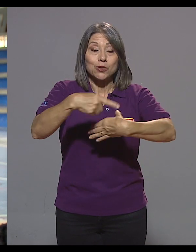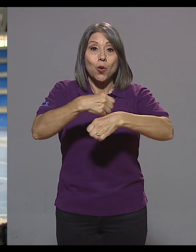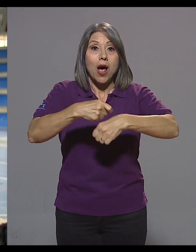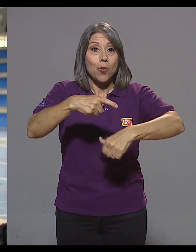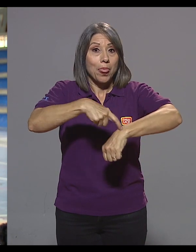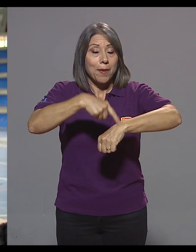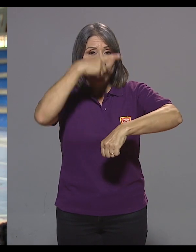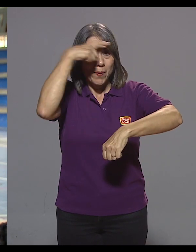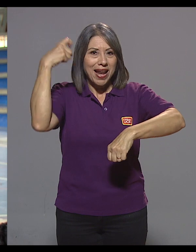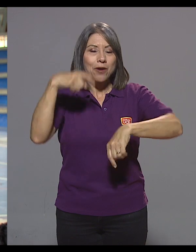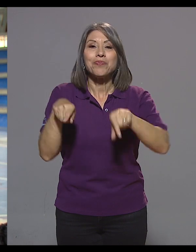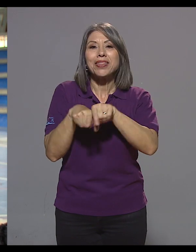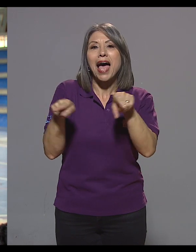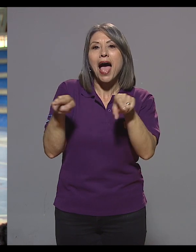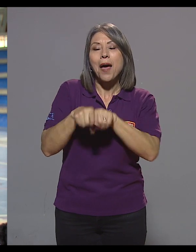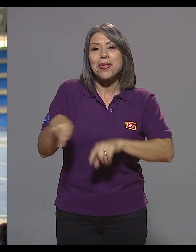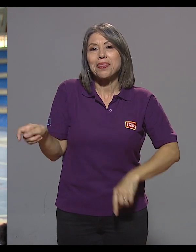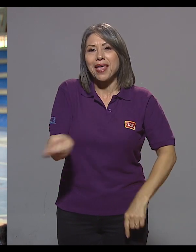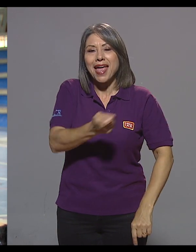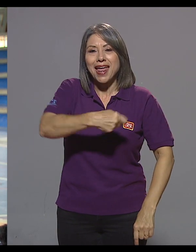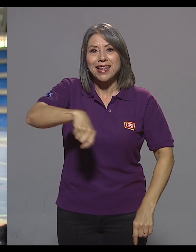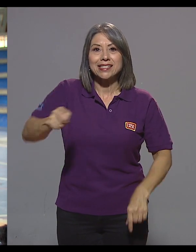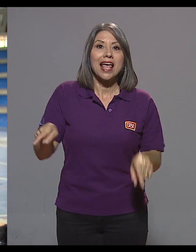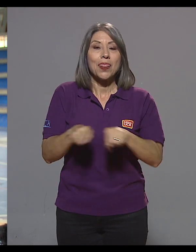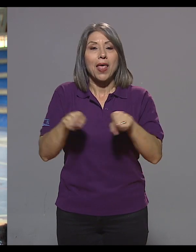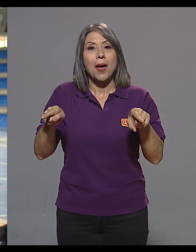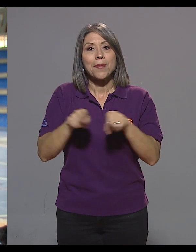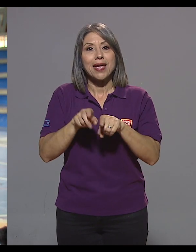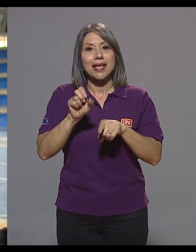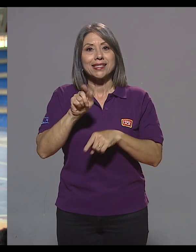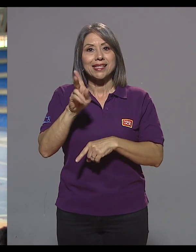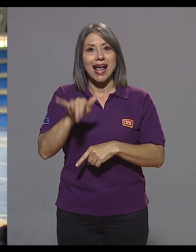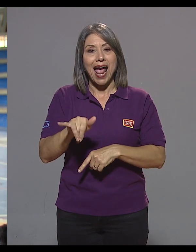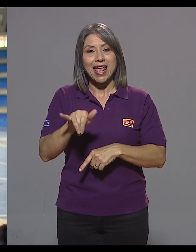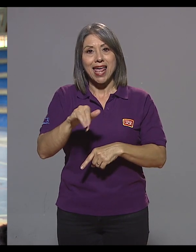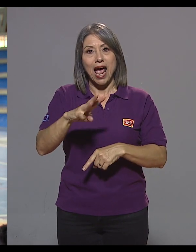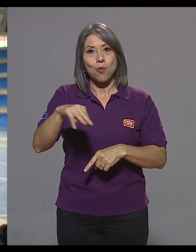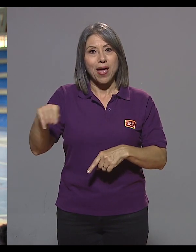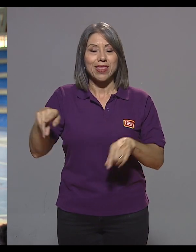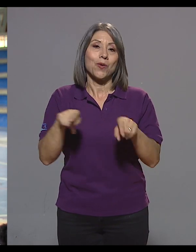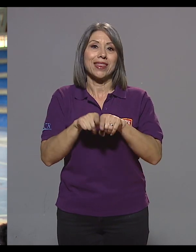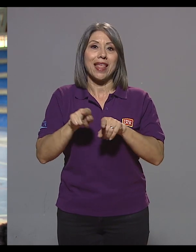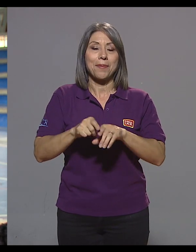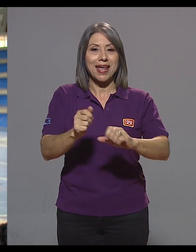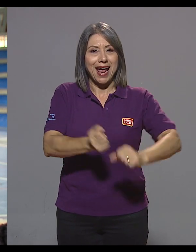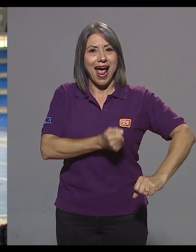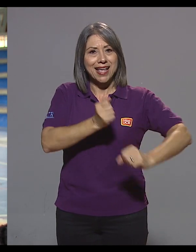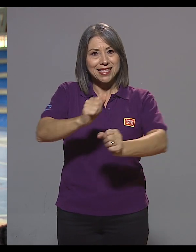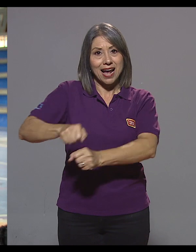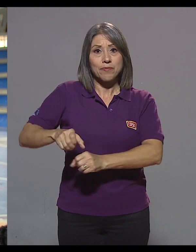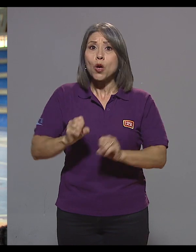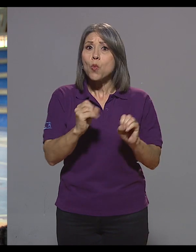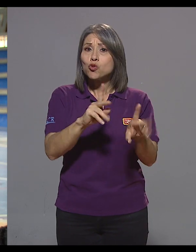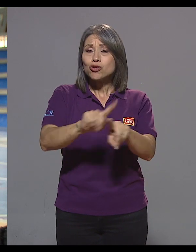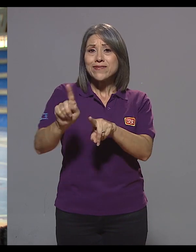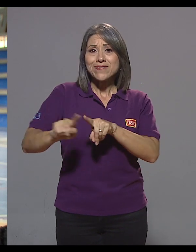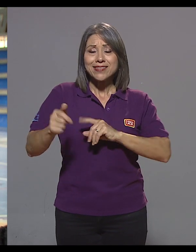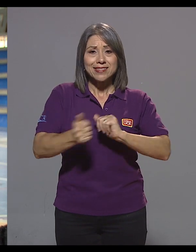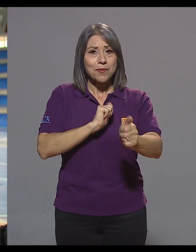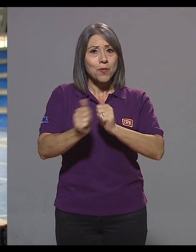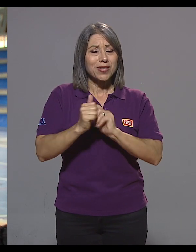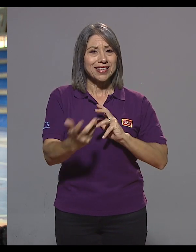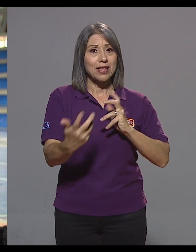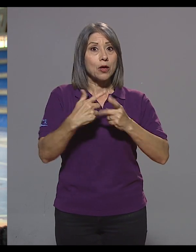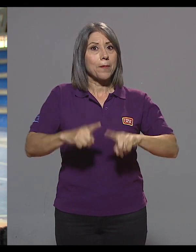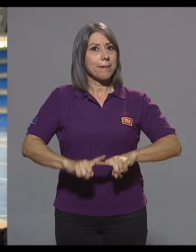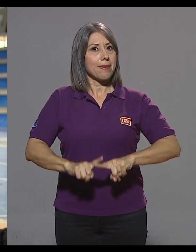lo hago mucho en verano. También practico tenis, sky acuático y kayak. Entonces, hago muchos deportes adaptados,